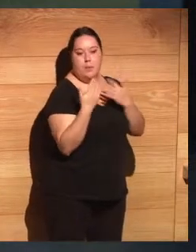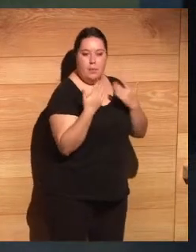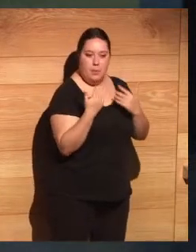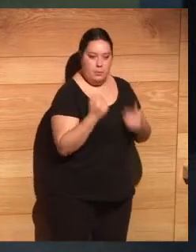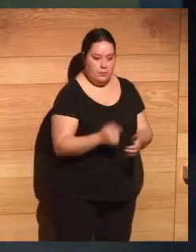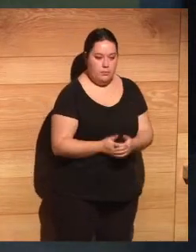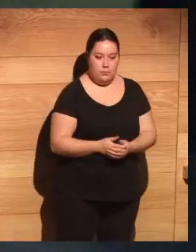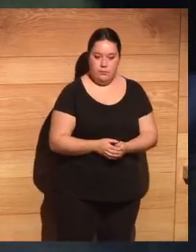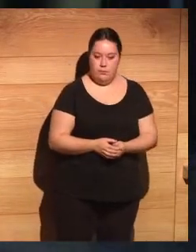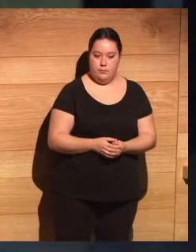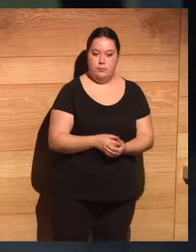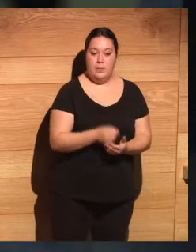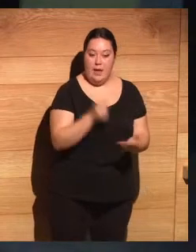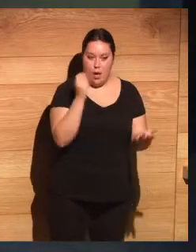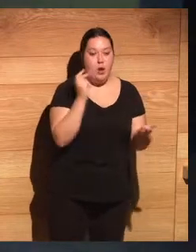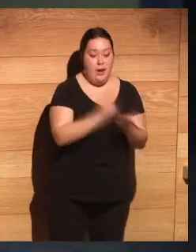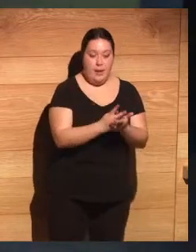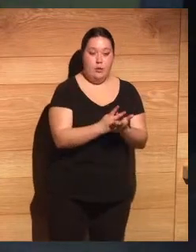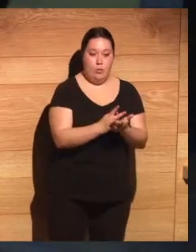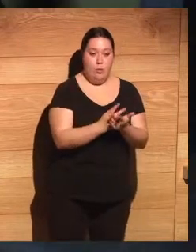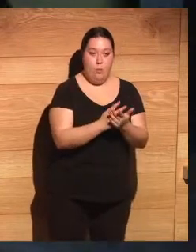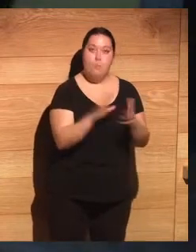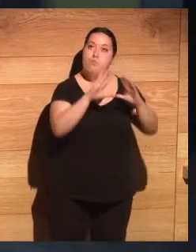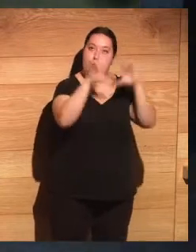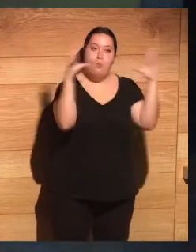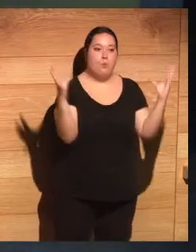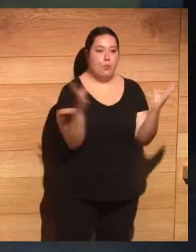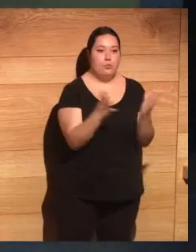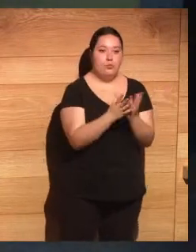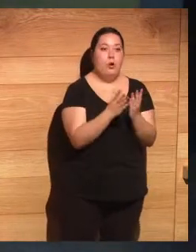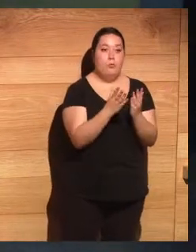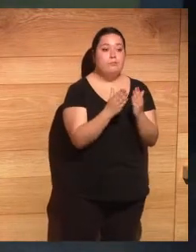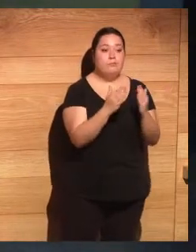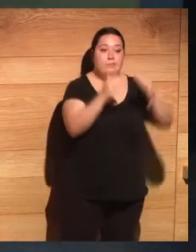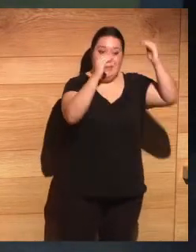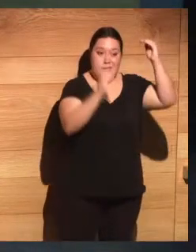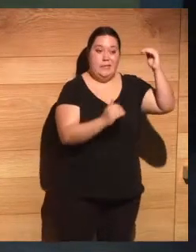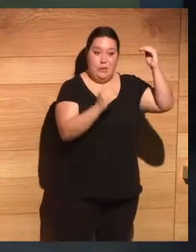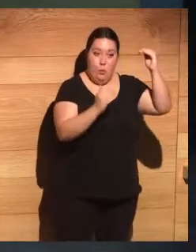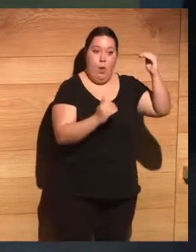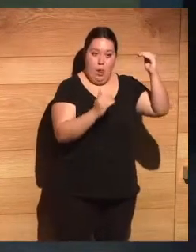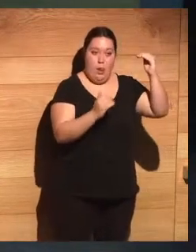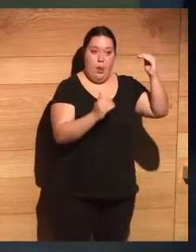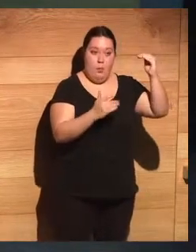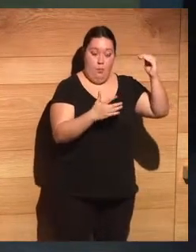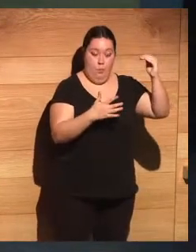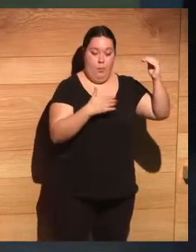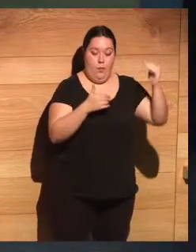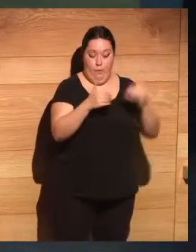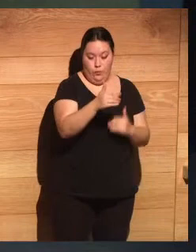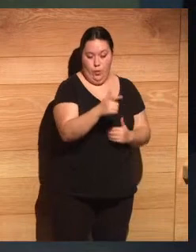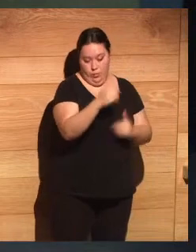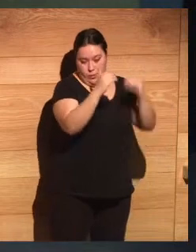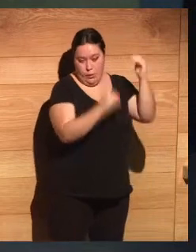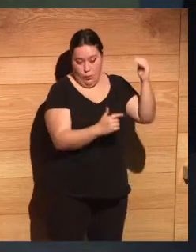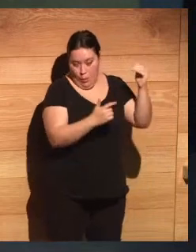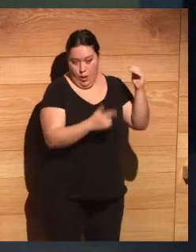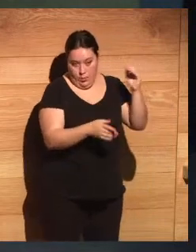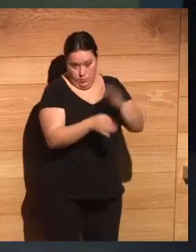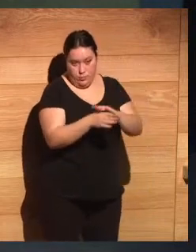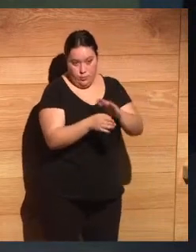conlleva si es un mundo que va a ser necesariamente desigual o probablemente desigual, cómo